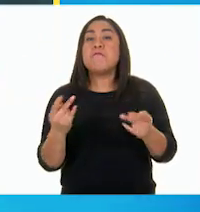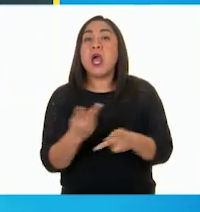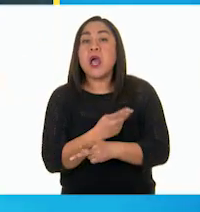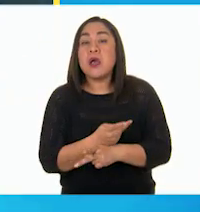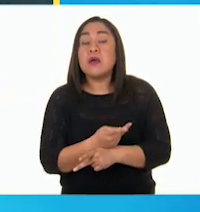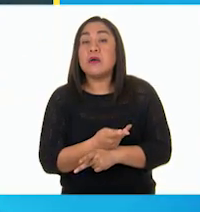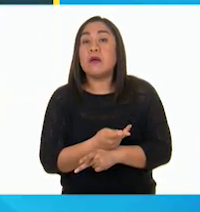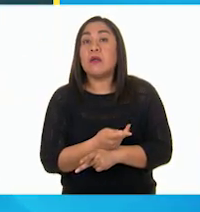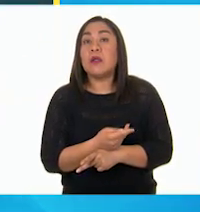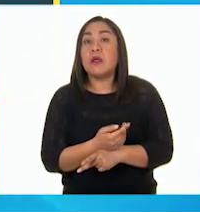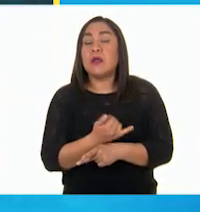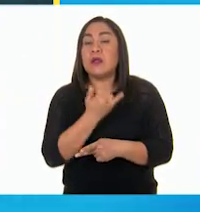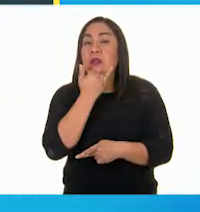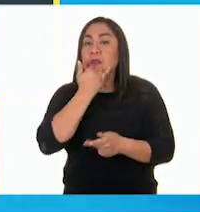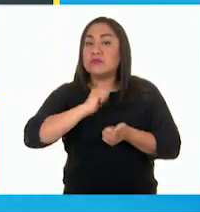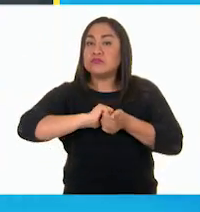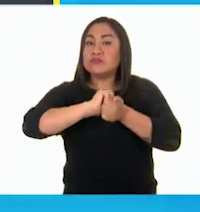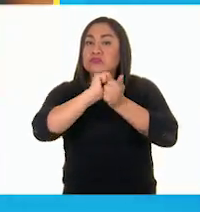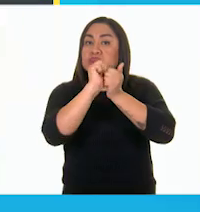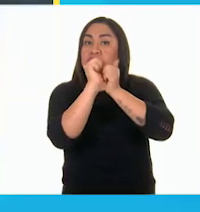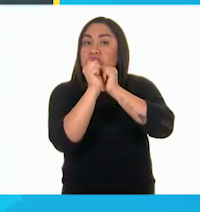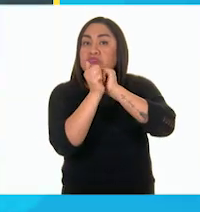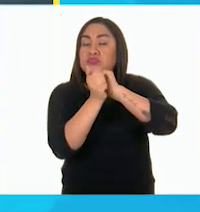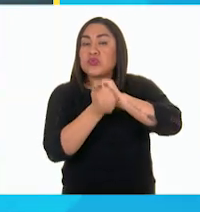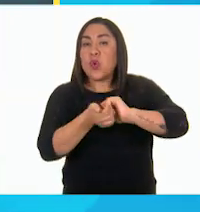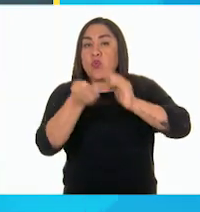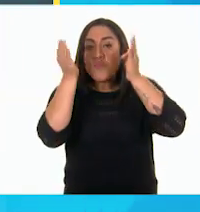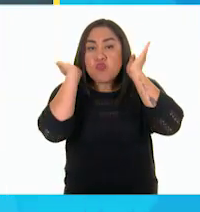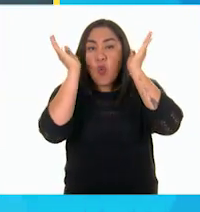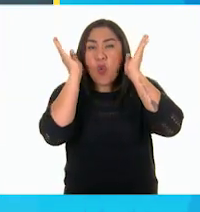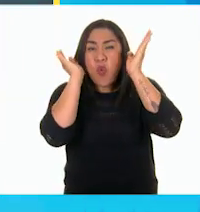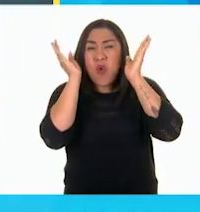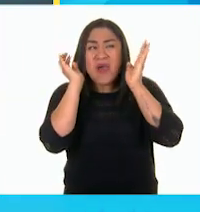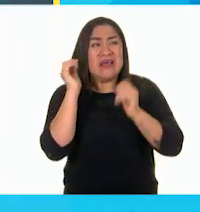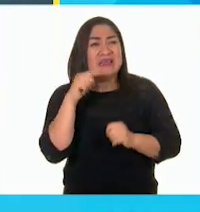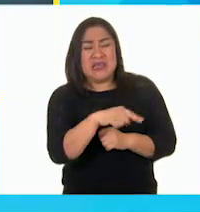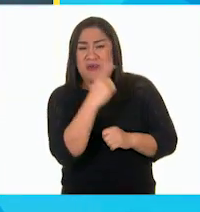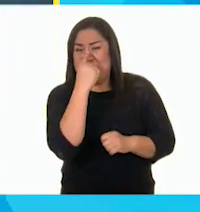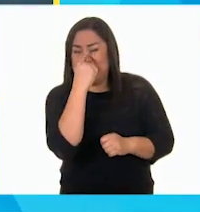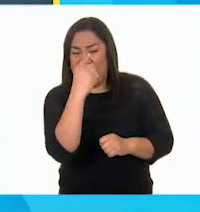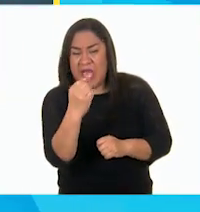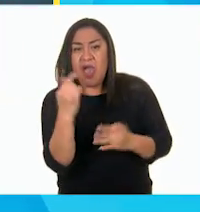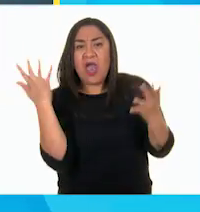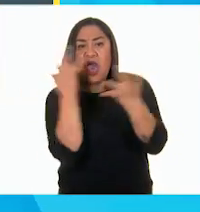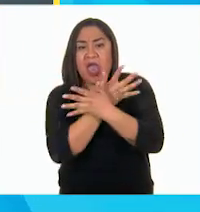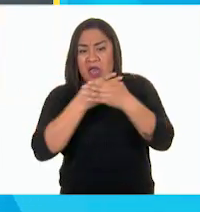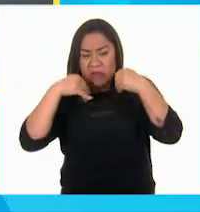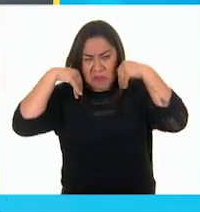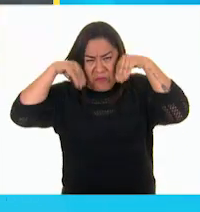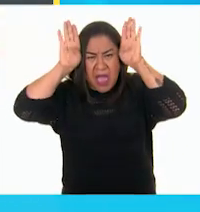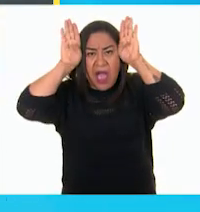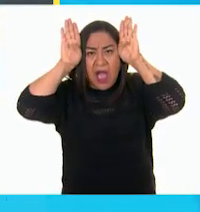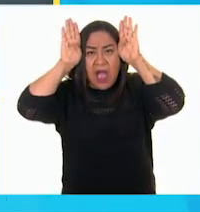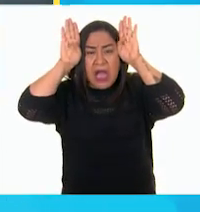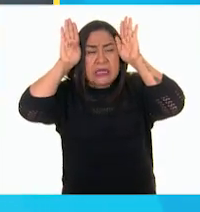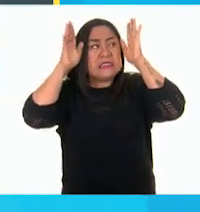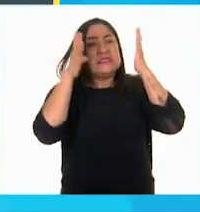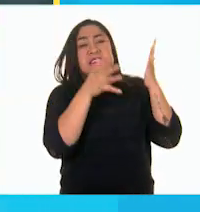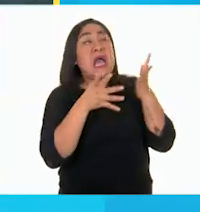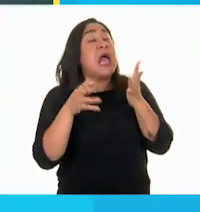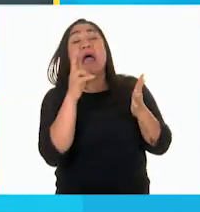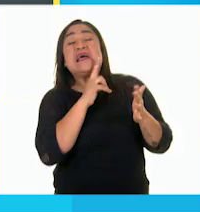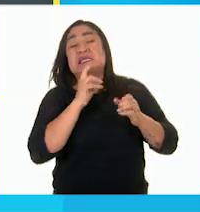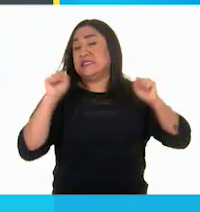Se empiezan a convertir en burro. A Pinocho le salieron unas enormes orejas. Por fortuna, salieron